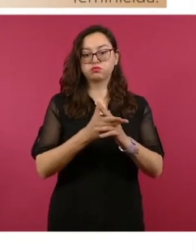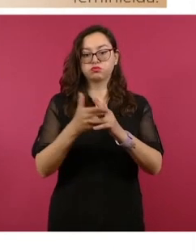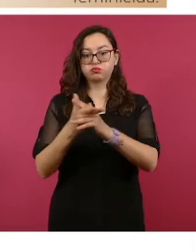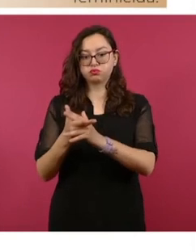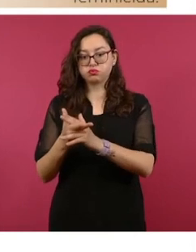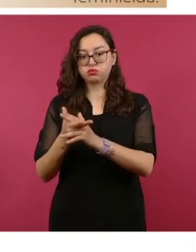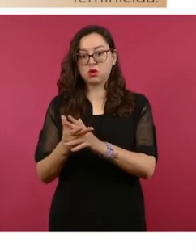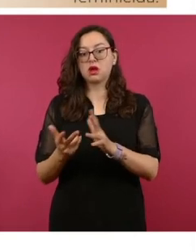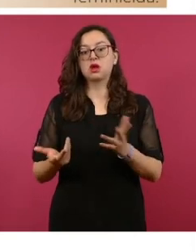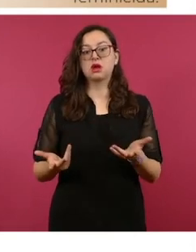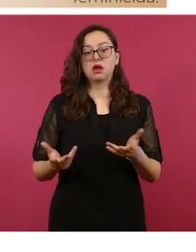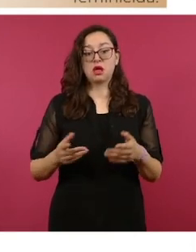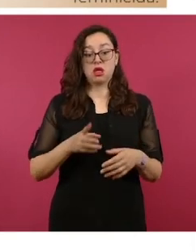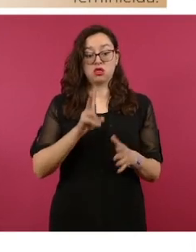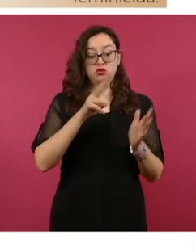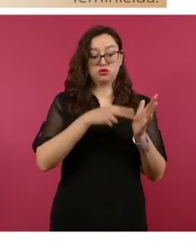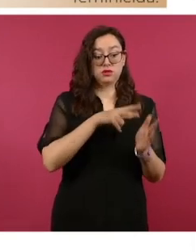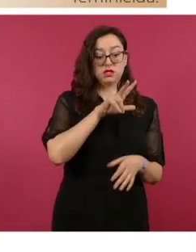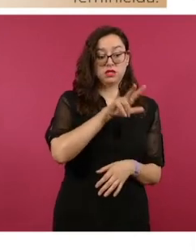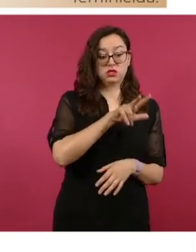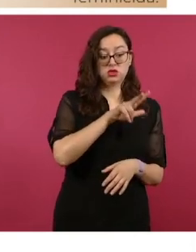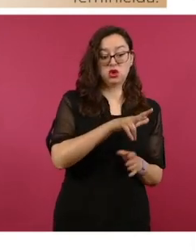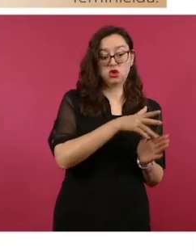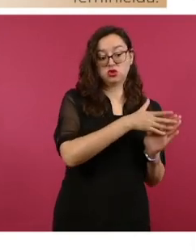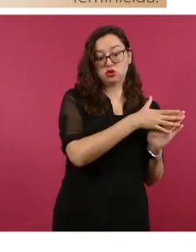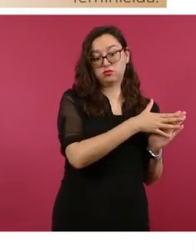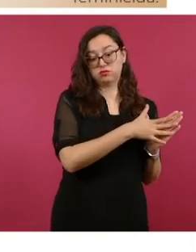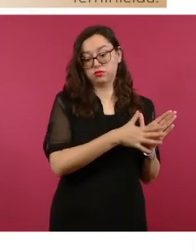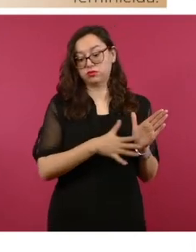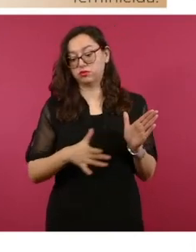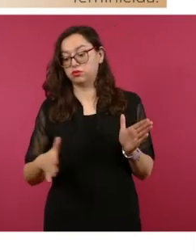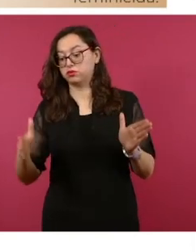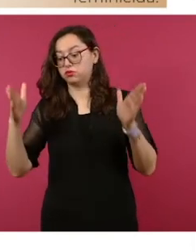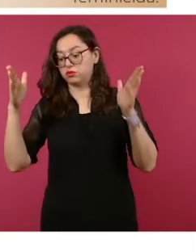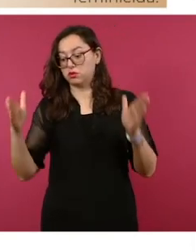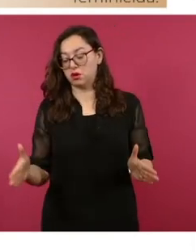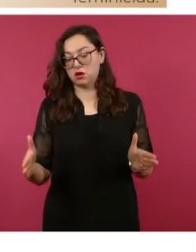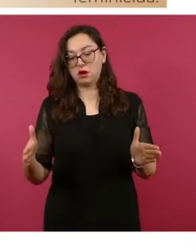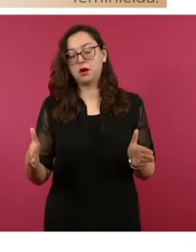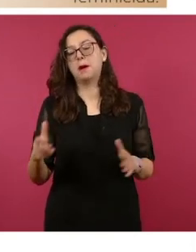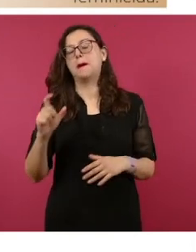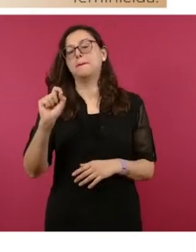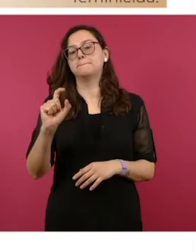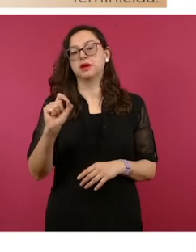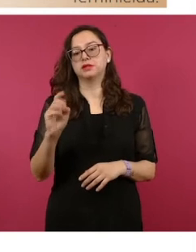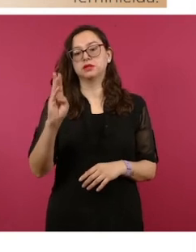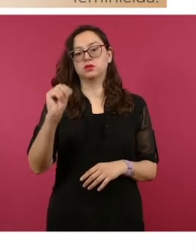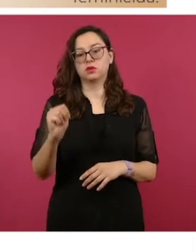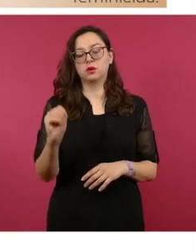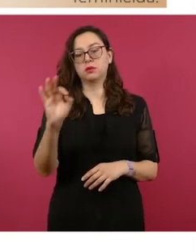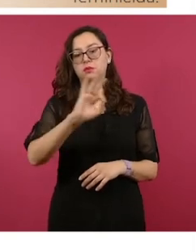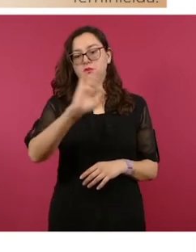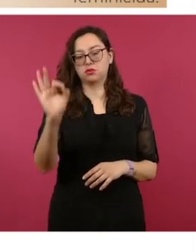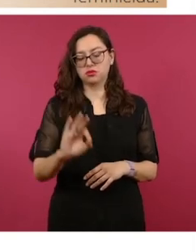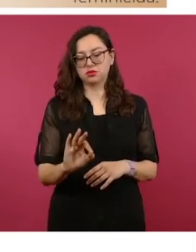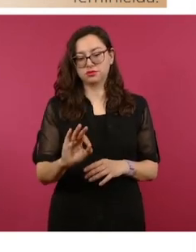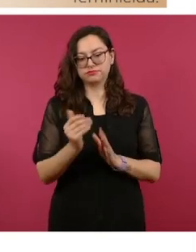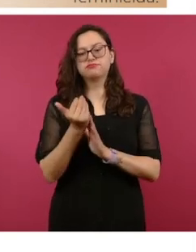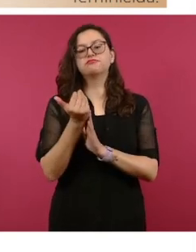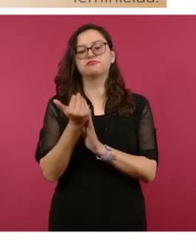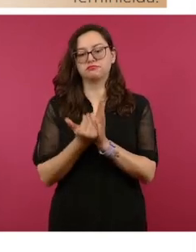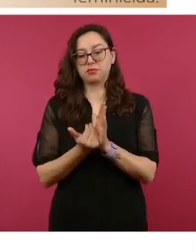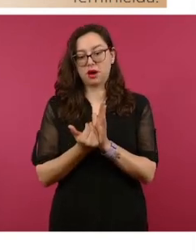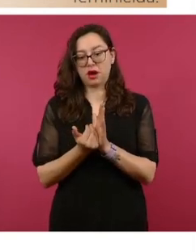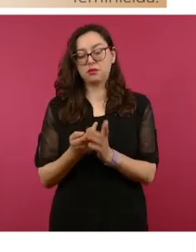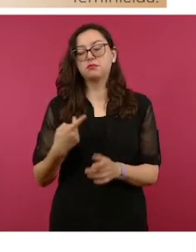baja desde el principio de la administración de 29 por ciento. Y seguiremos intensificando y acciones